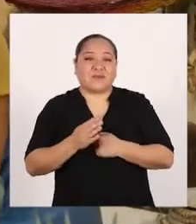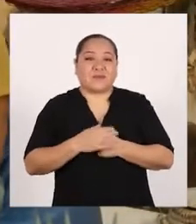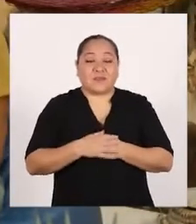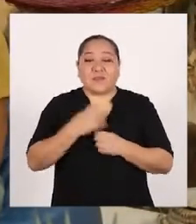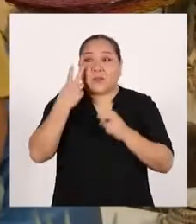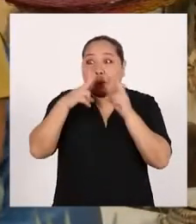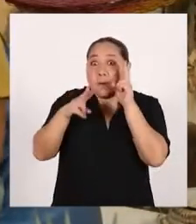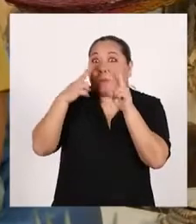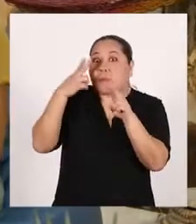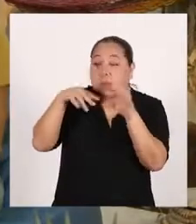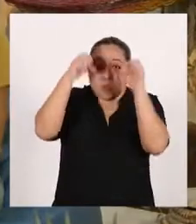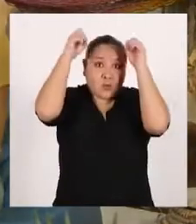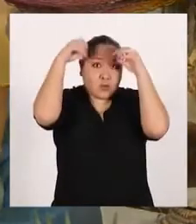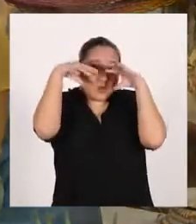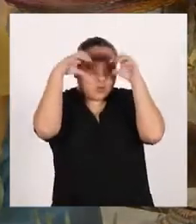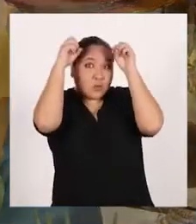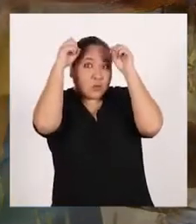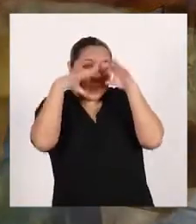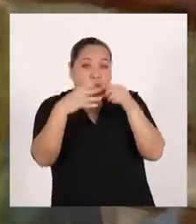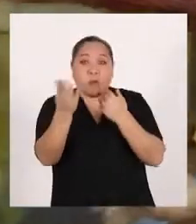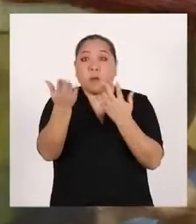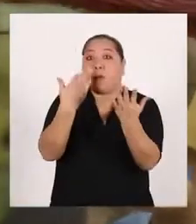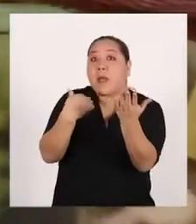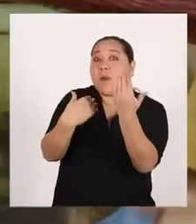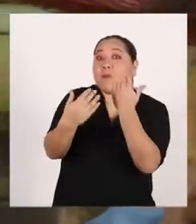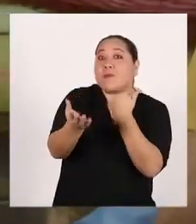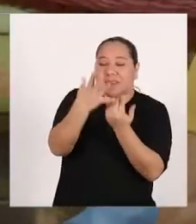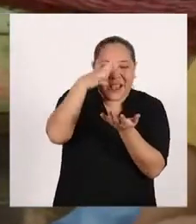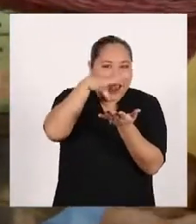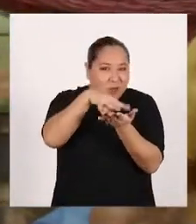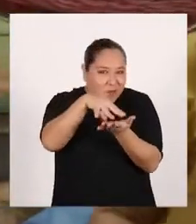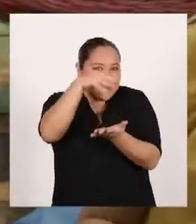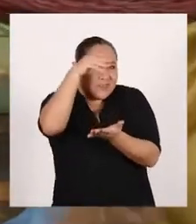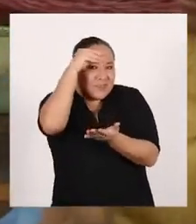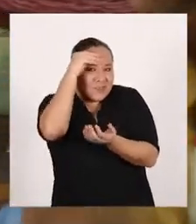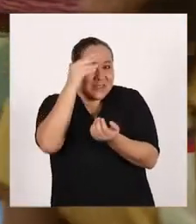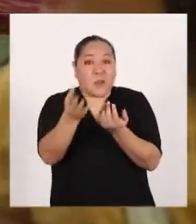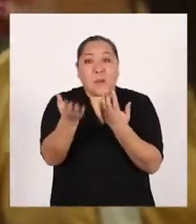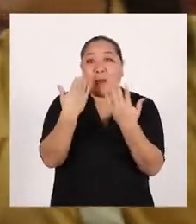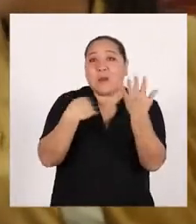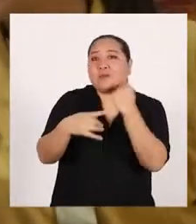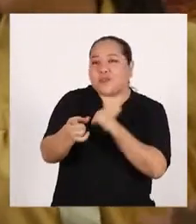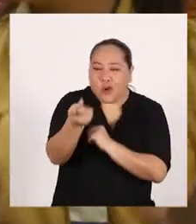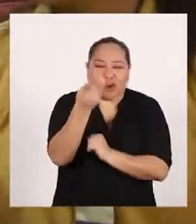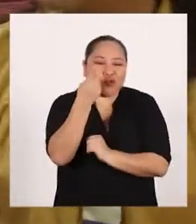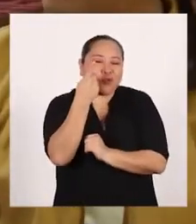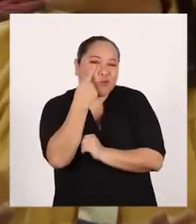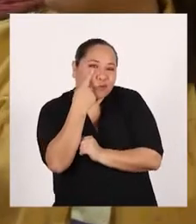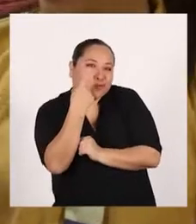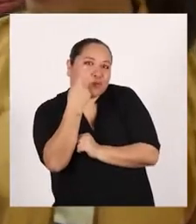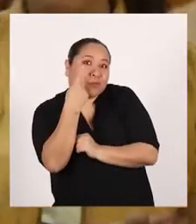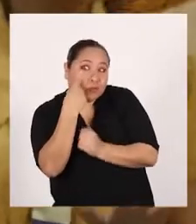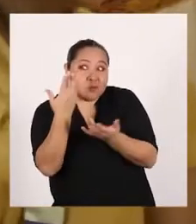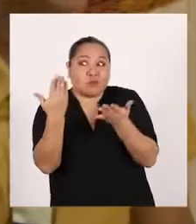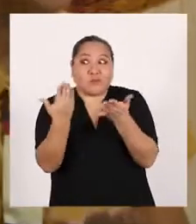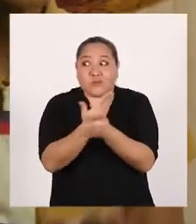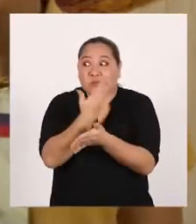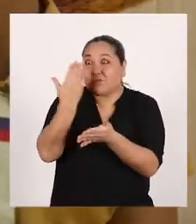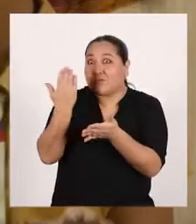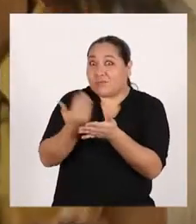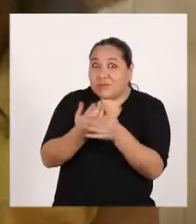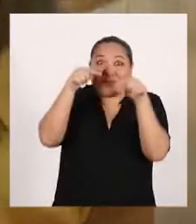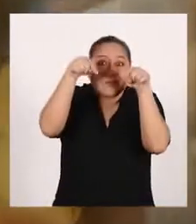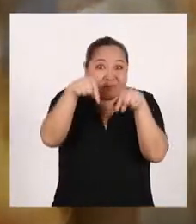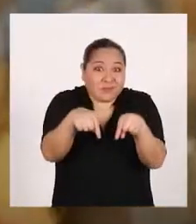Miren que va a llover Vamos a aprender Vamos a conocer Algo nuevo